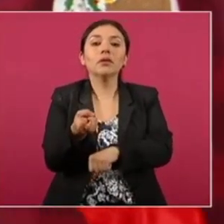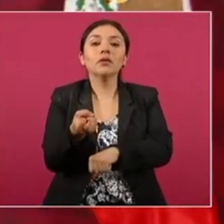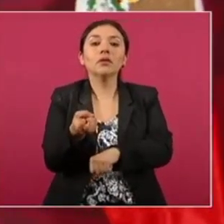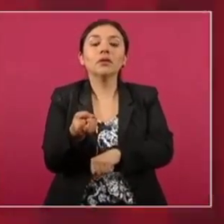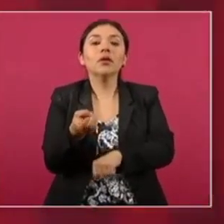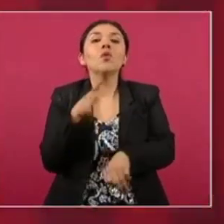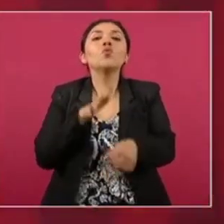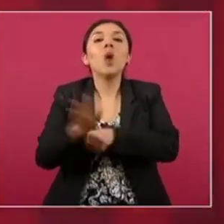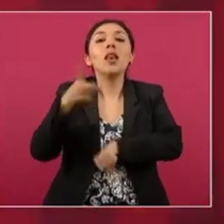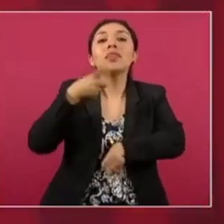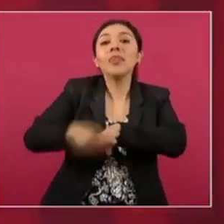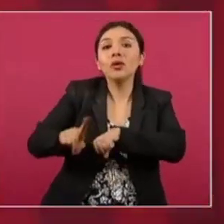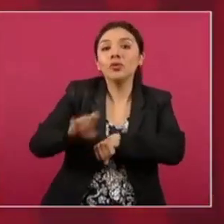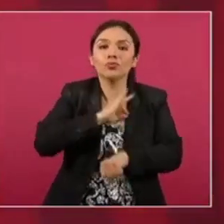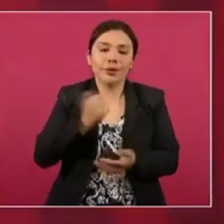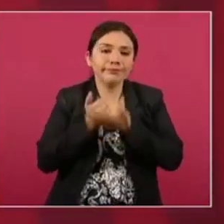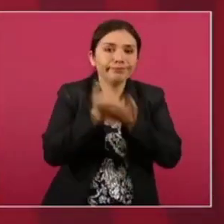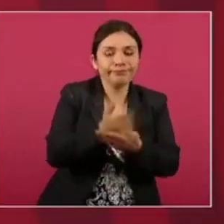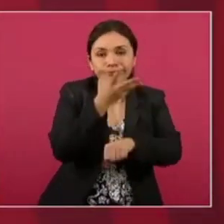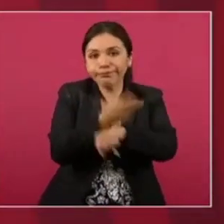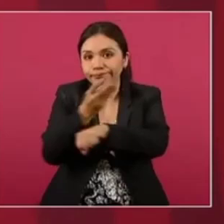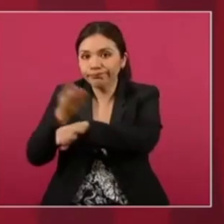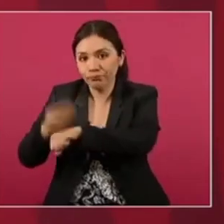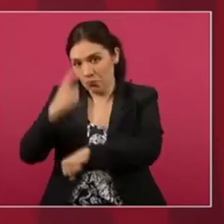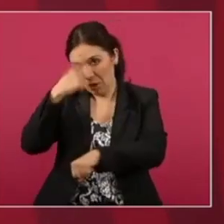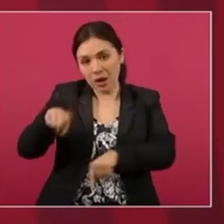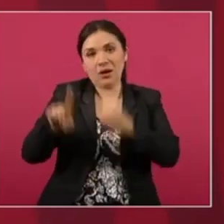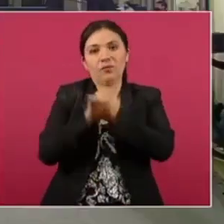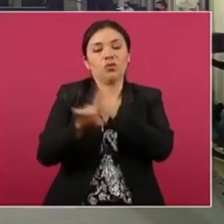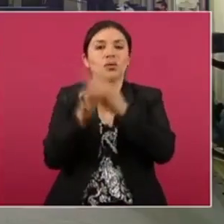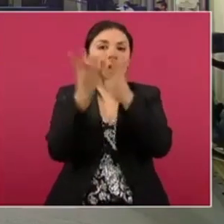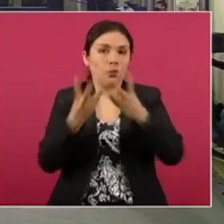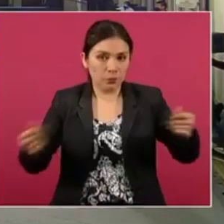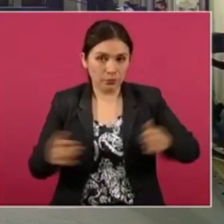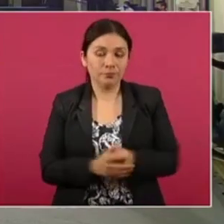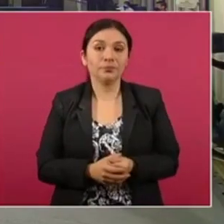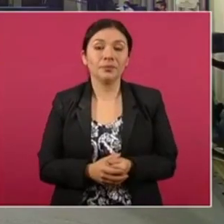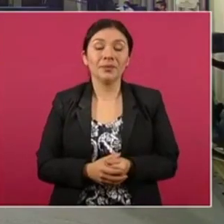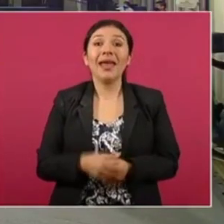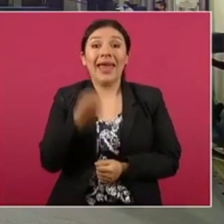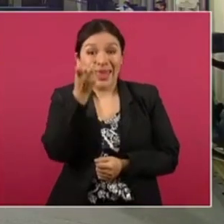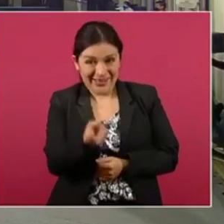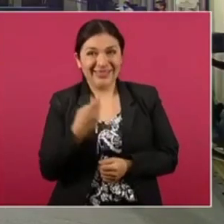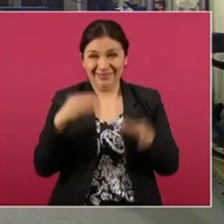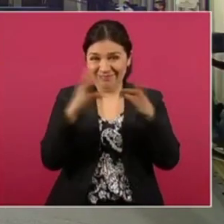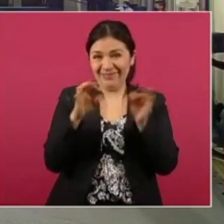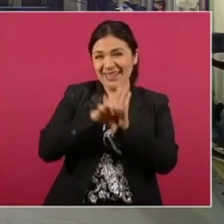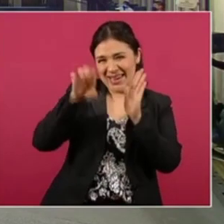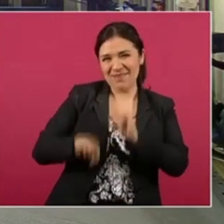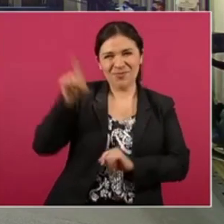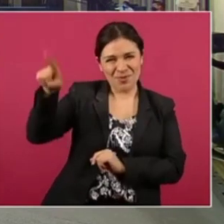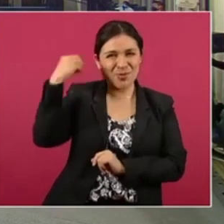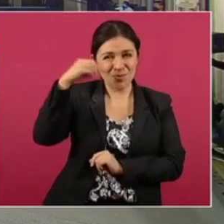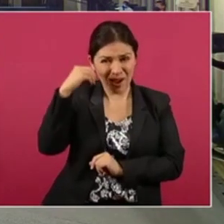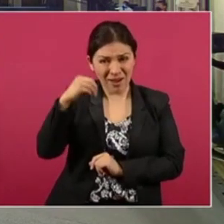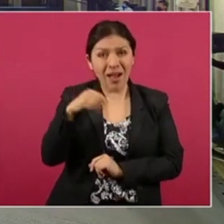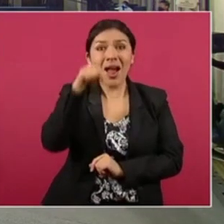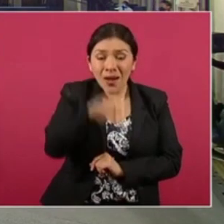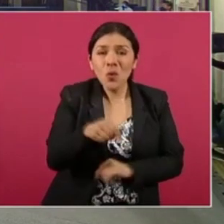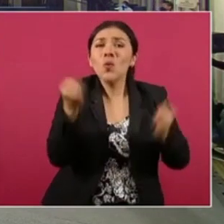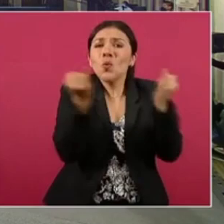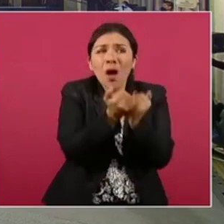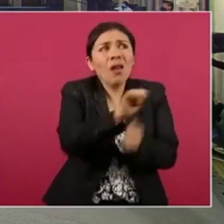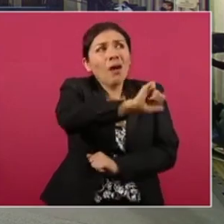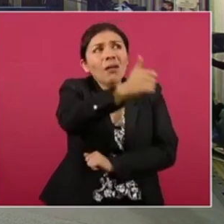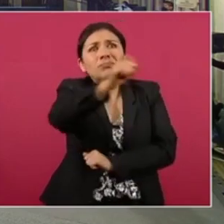posibles daños y arreglar el conflicto. Pero así como este, tenemos muchos